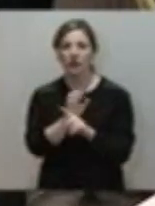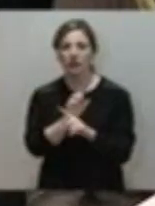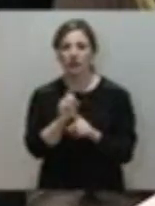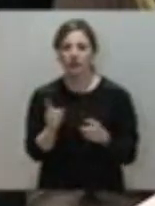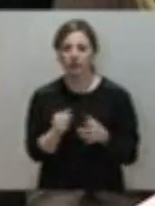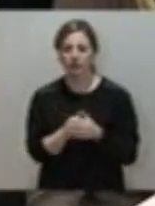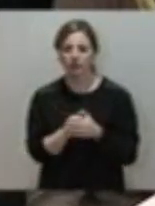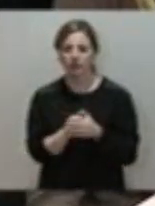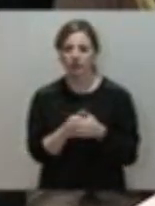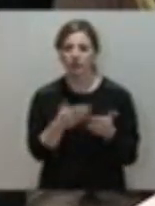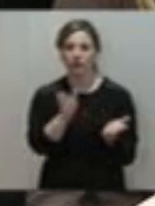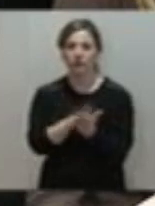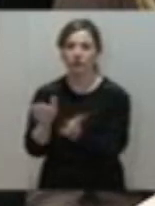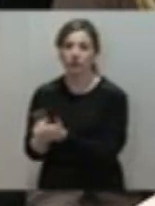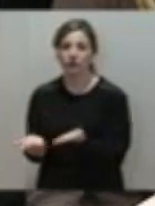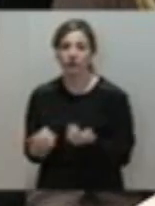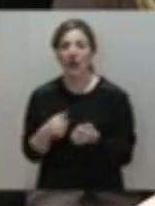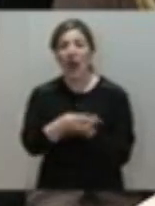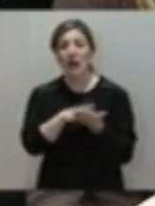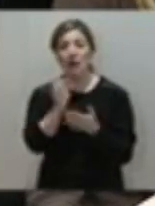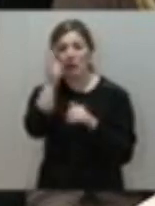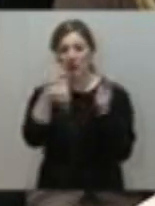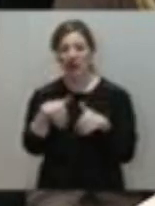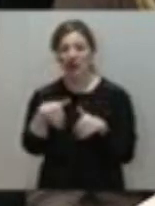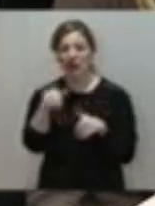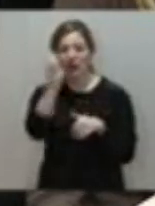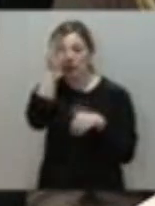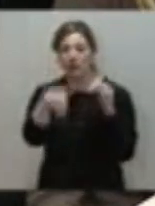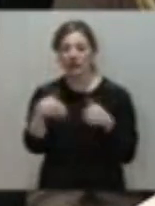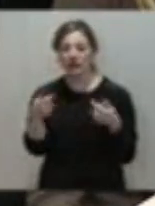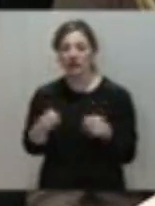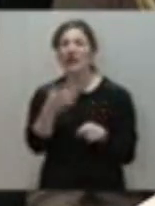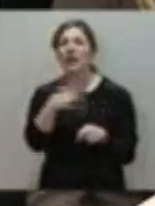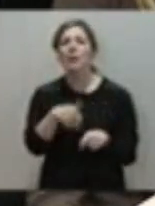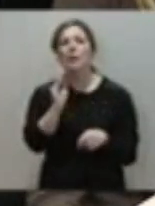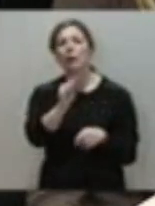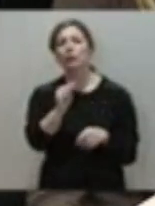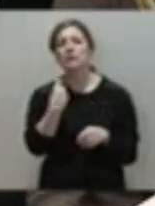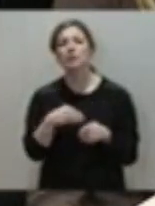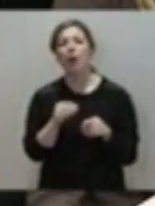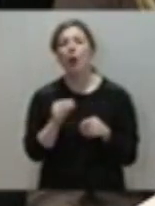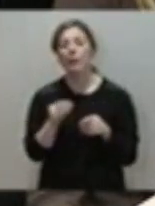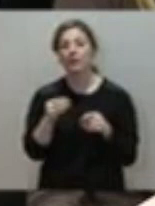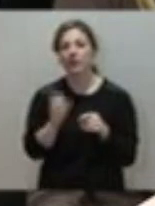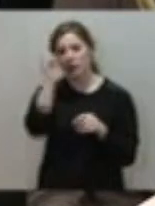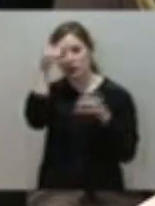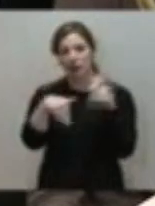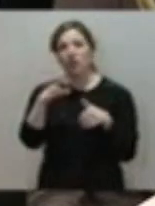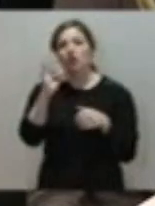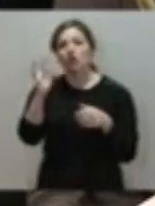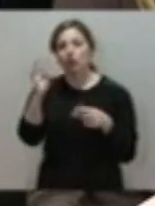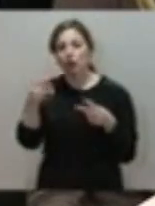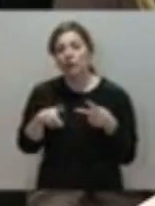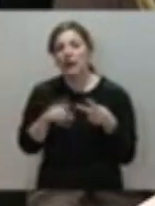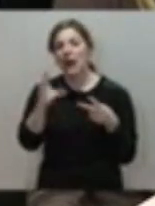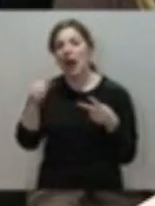minería asturiana. ¿Habla de la minería? ¿De quién cerró las minas? Pregúntenle el Pozo Sotón. Pregúntenle el Pozo Candín. Pregúntenle a Camocha. En Santa